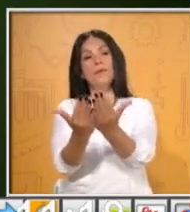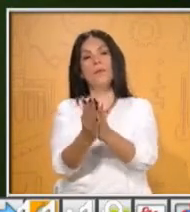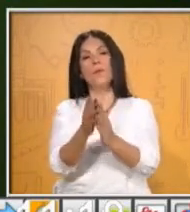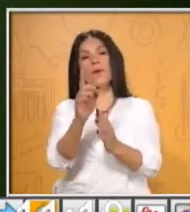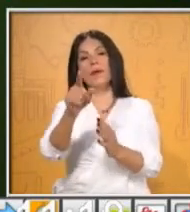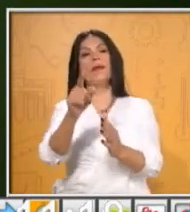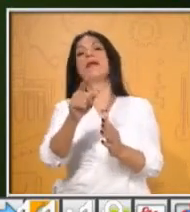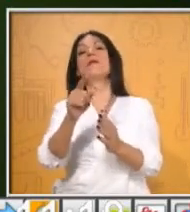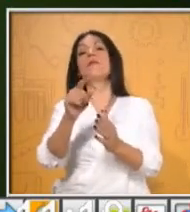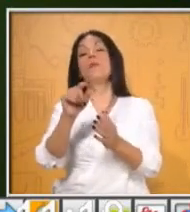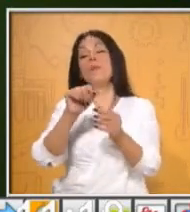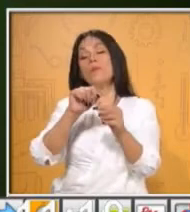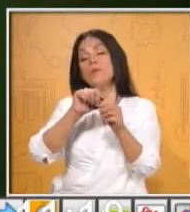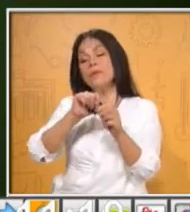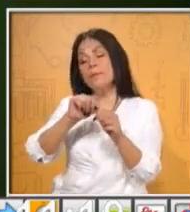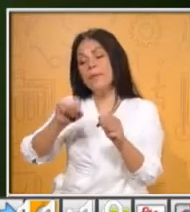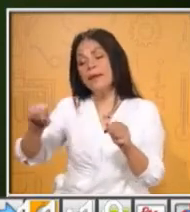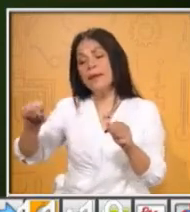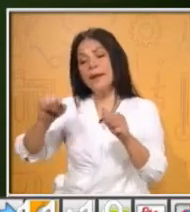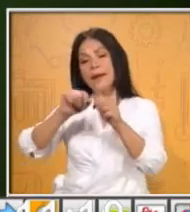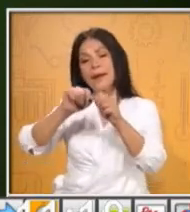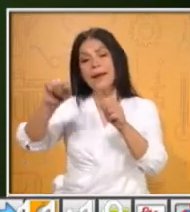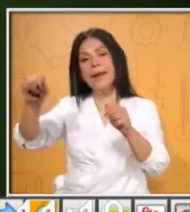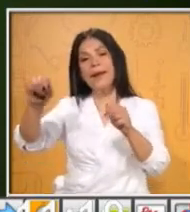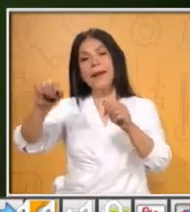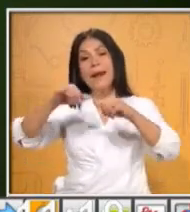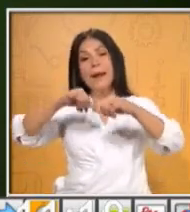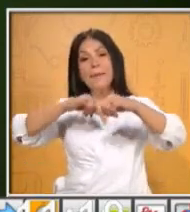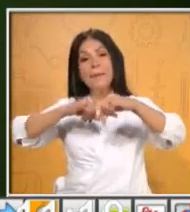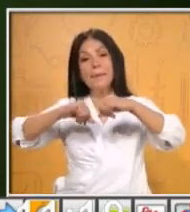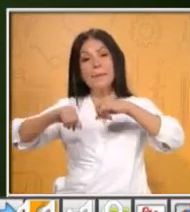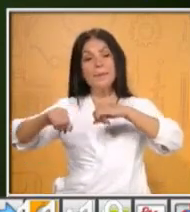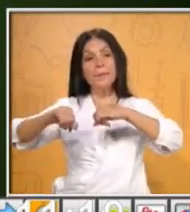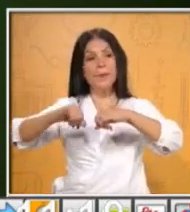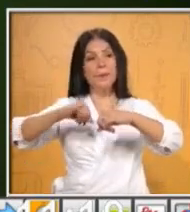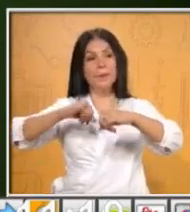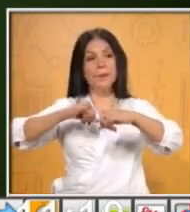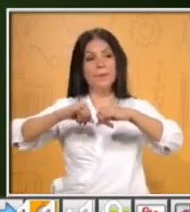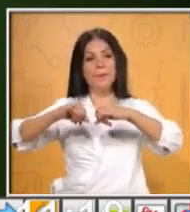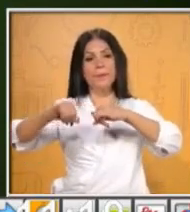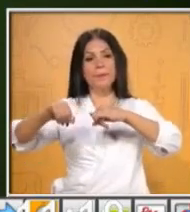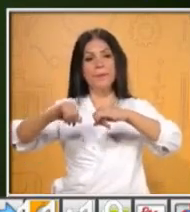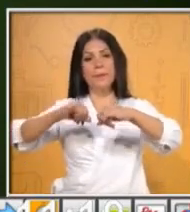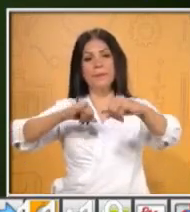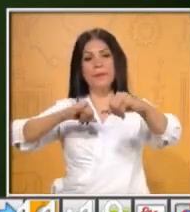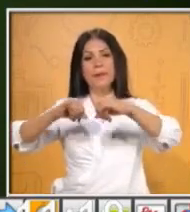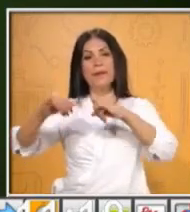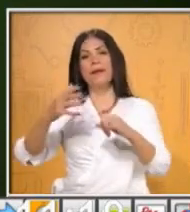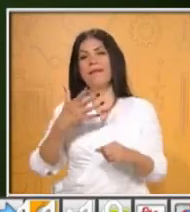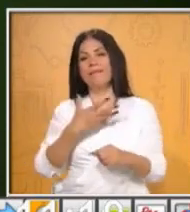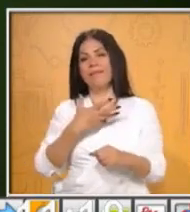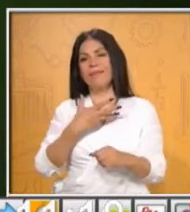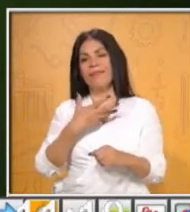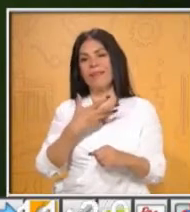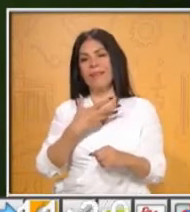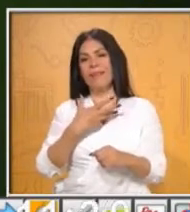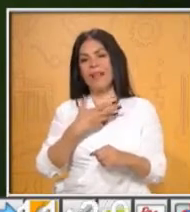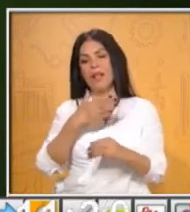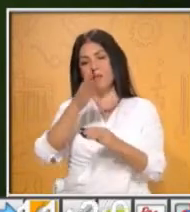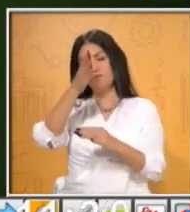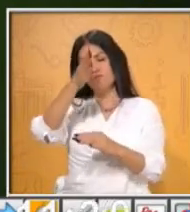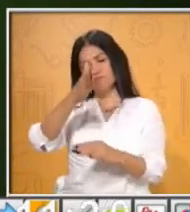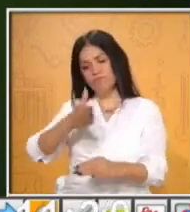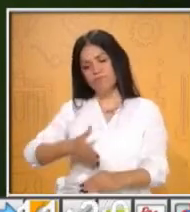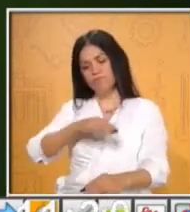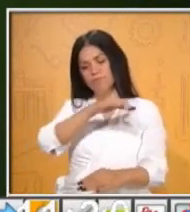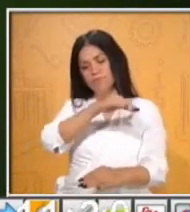el libro las líneas que tiene en el mapa. Vamos a marcar los octavos, los cuartos y los medios.